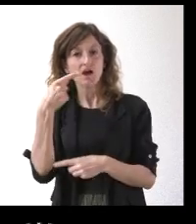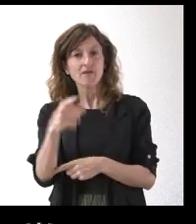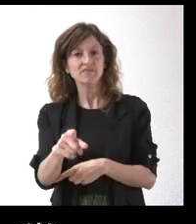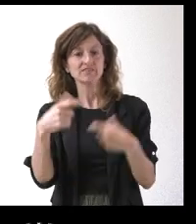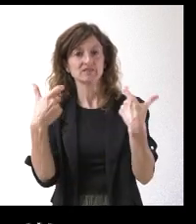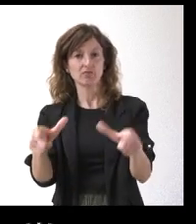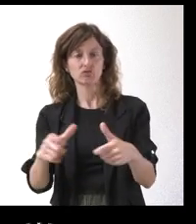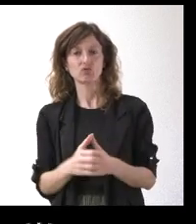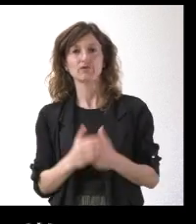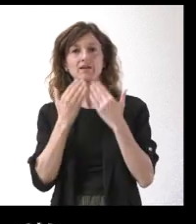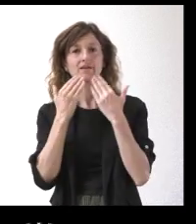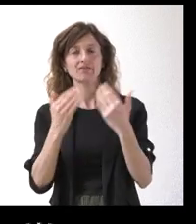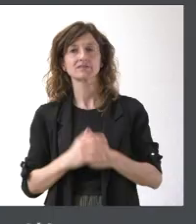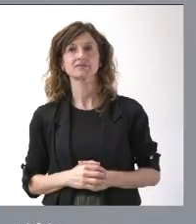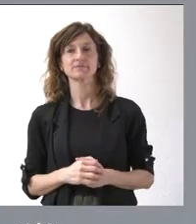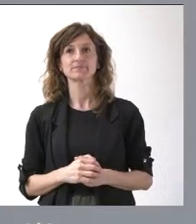el sector. Gracias.